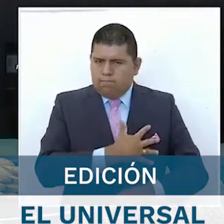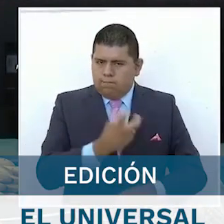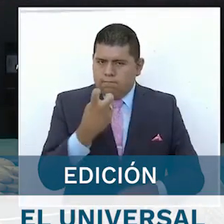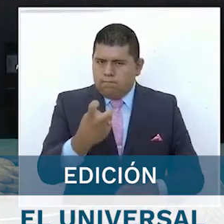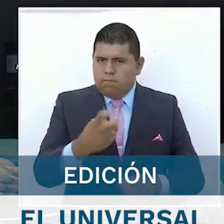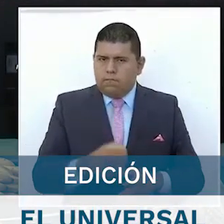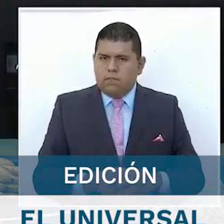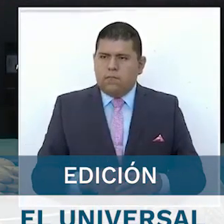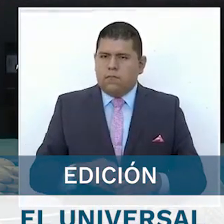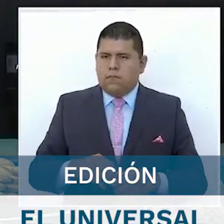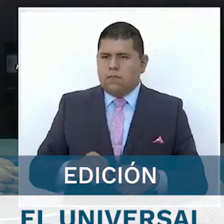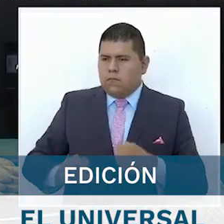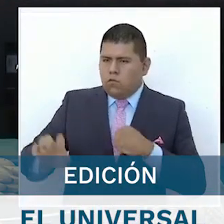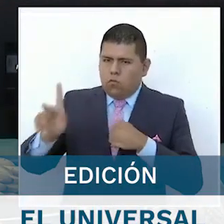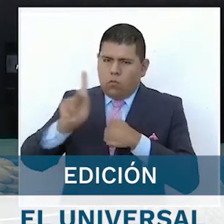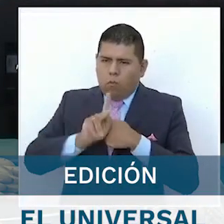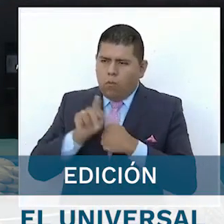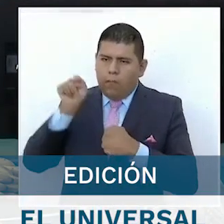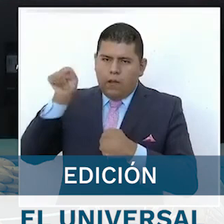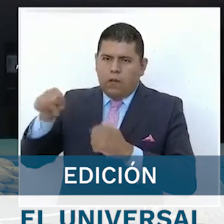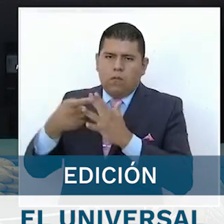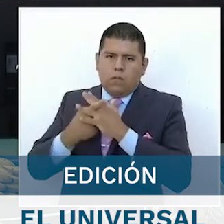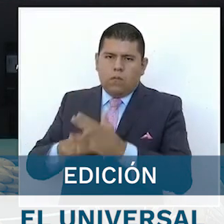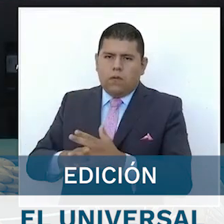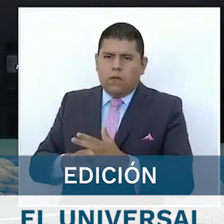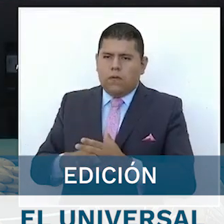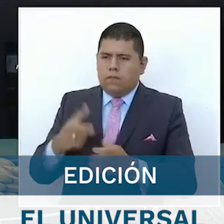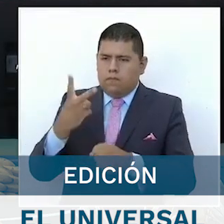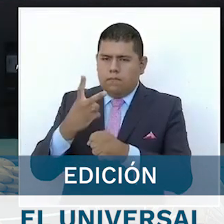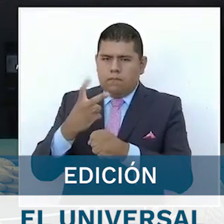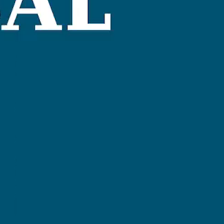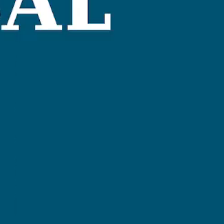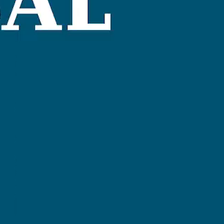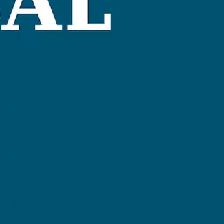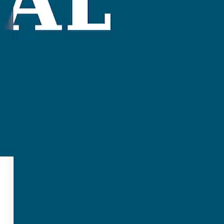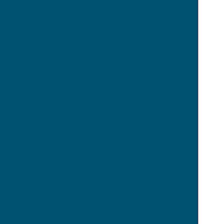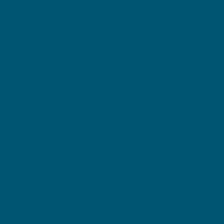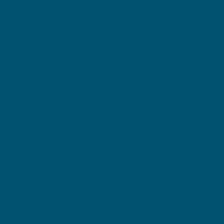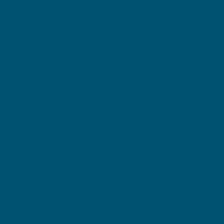en Europa después de la Segunda Guerra Mundial.